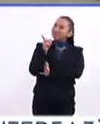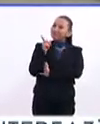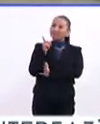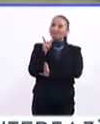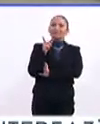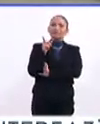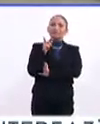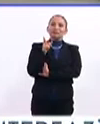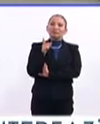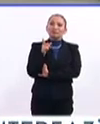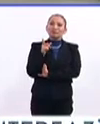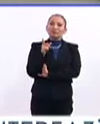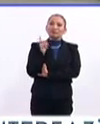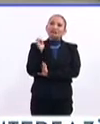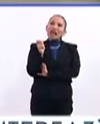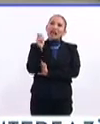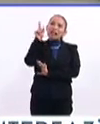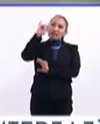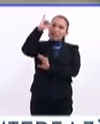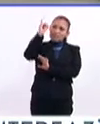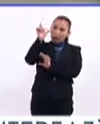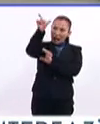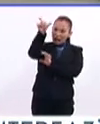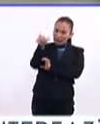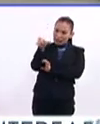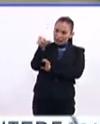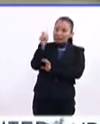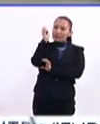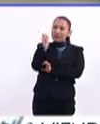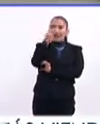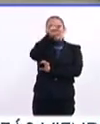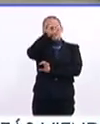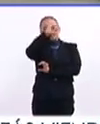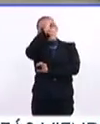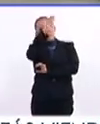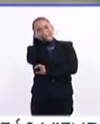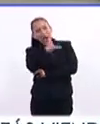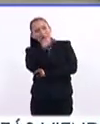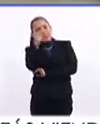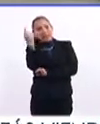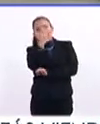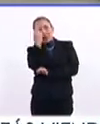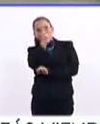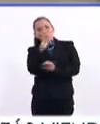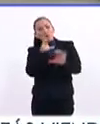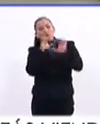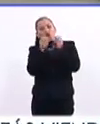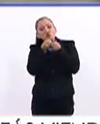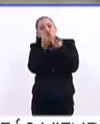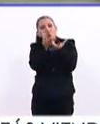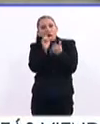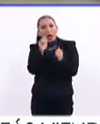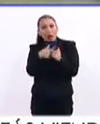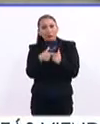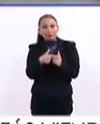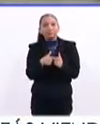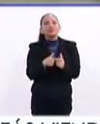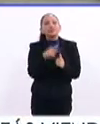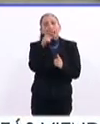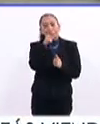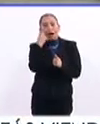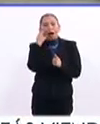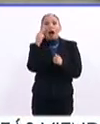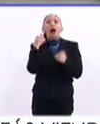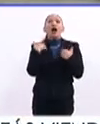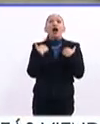lo que es una imagen y lo que es una imagen que necesita comunicar algo y es